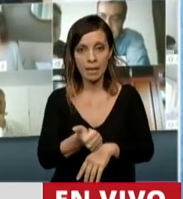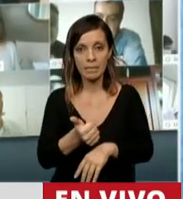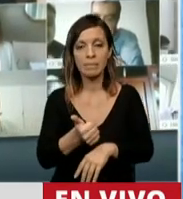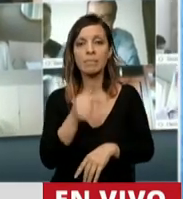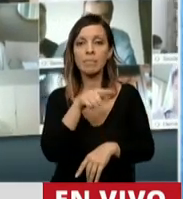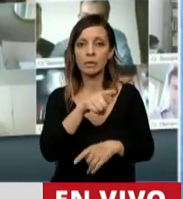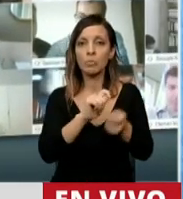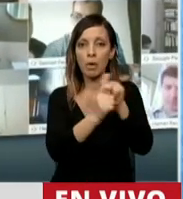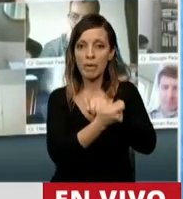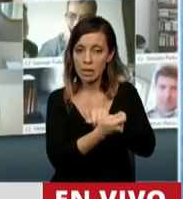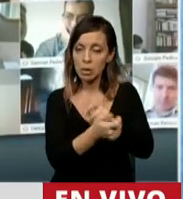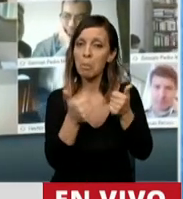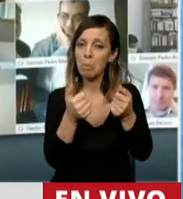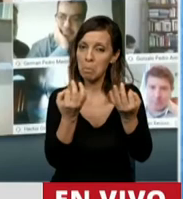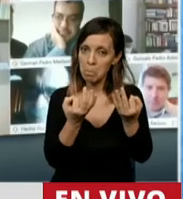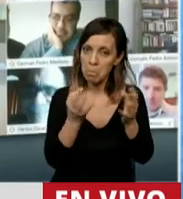modificado